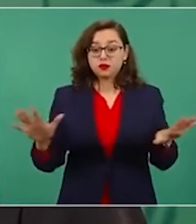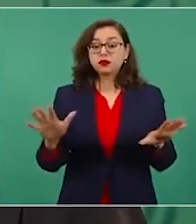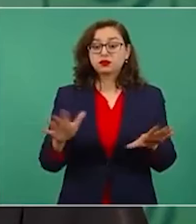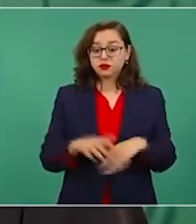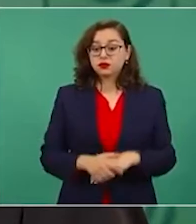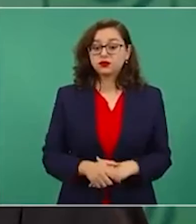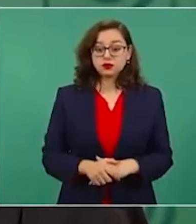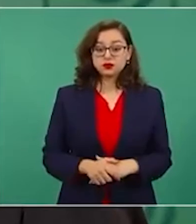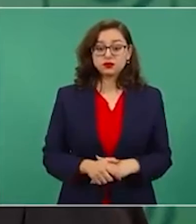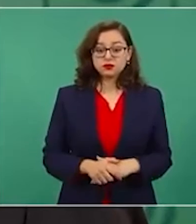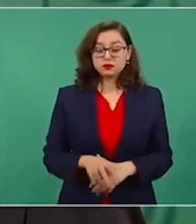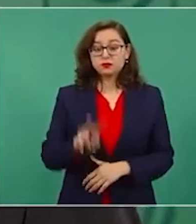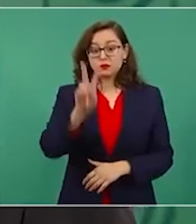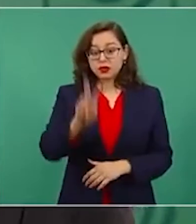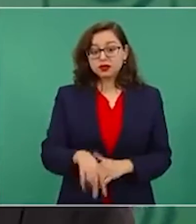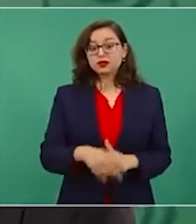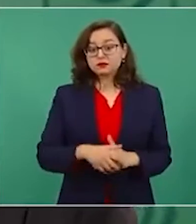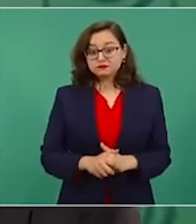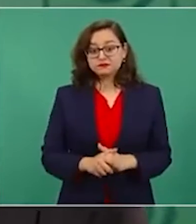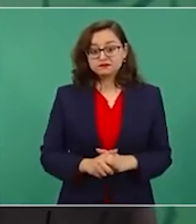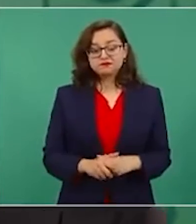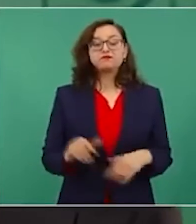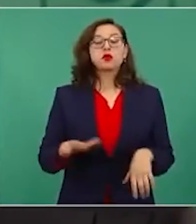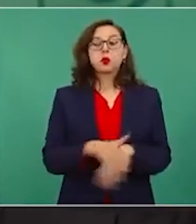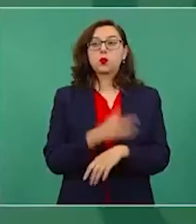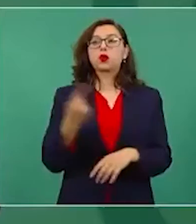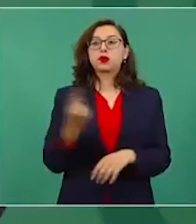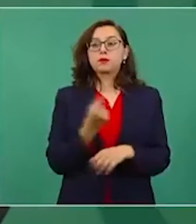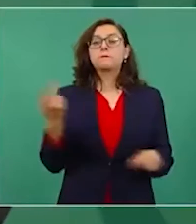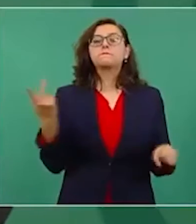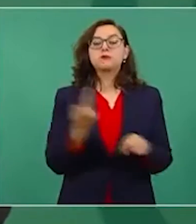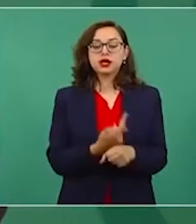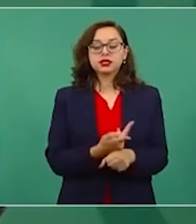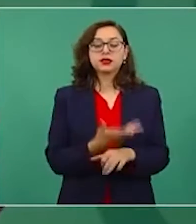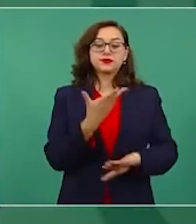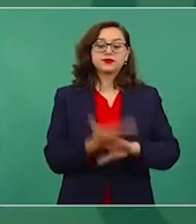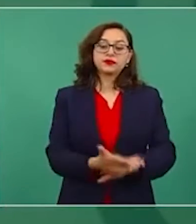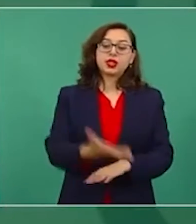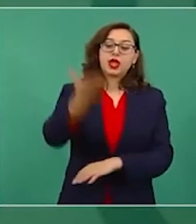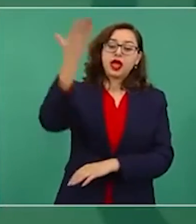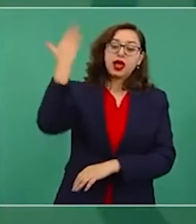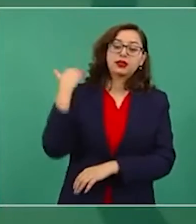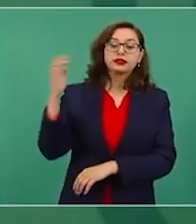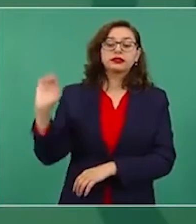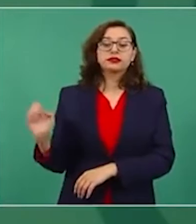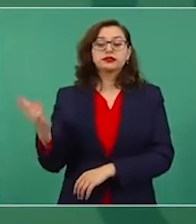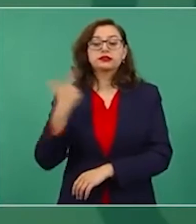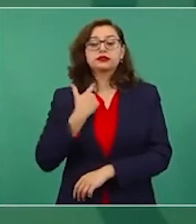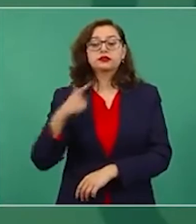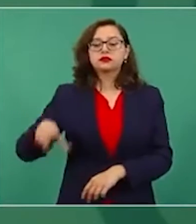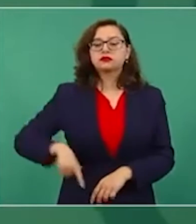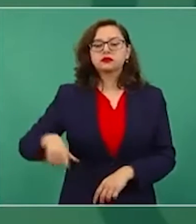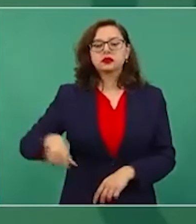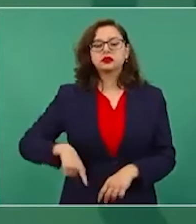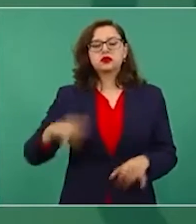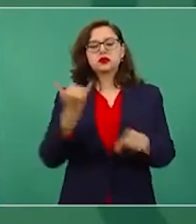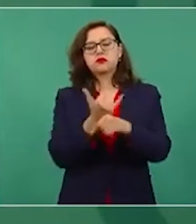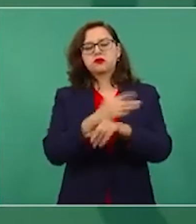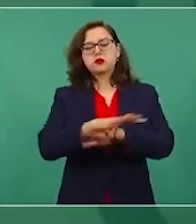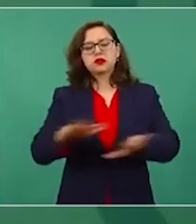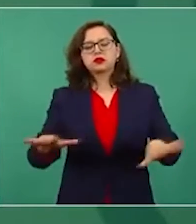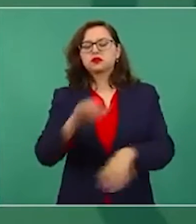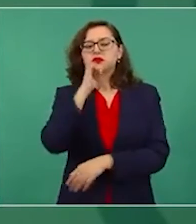en el antiguo régimen no se informaba sobre el